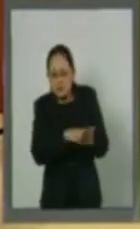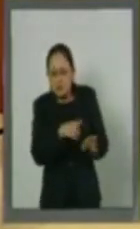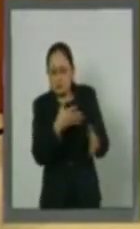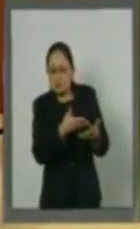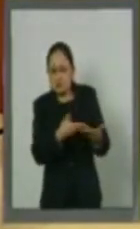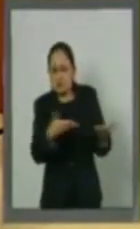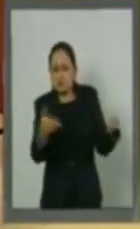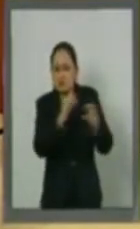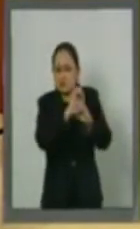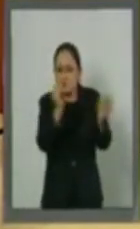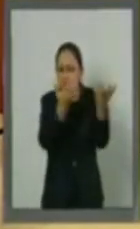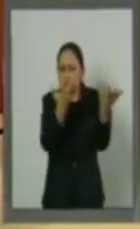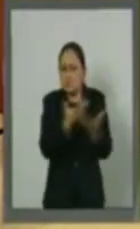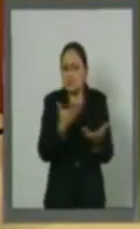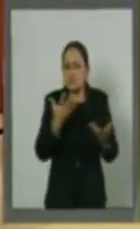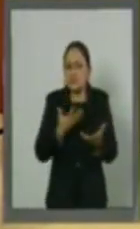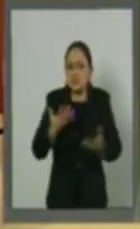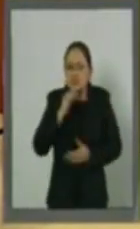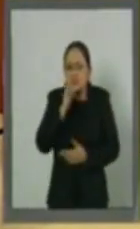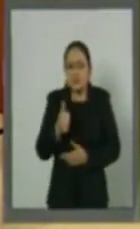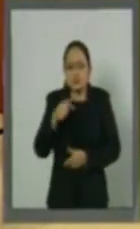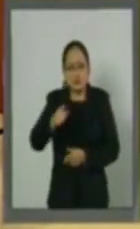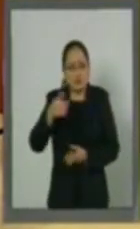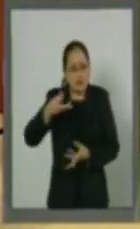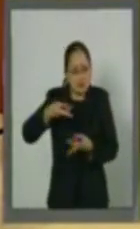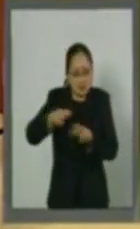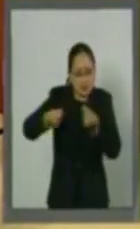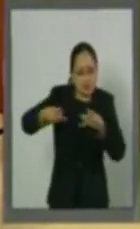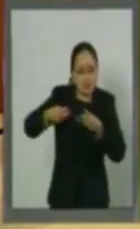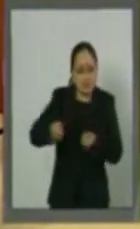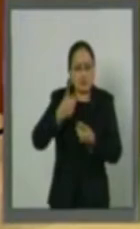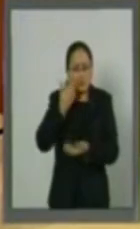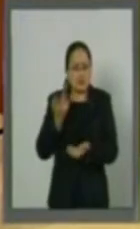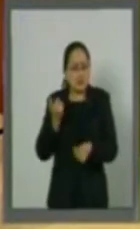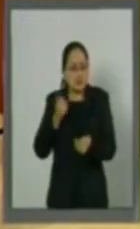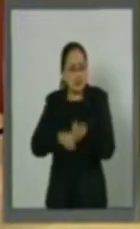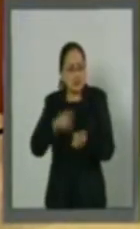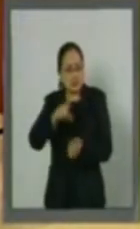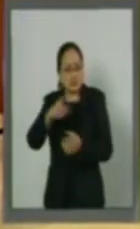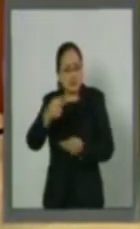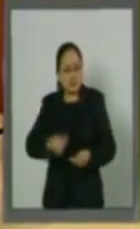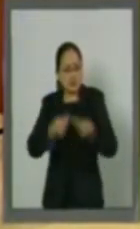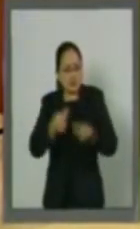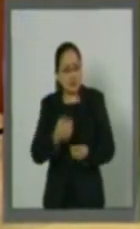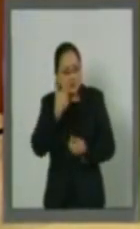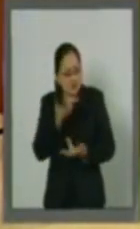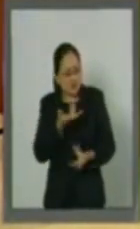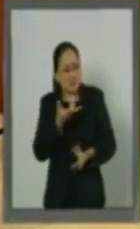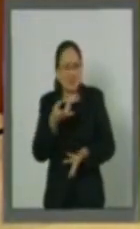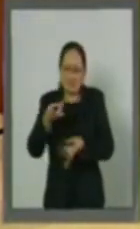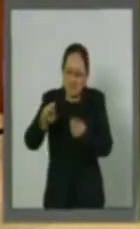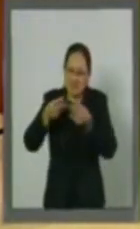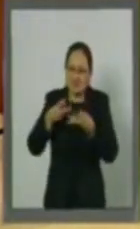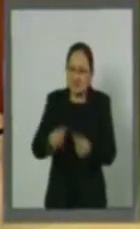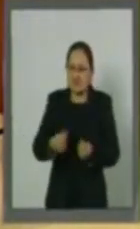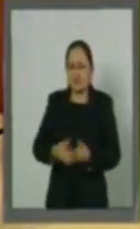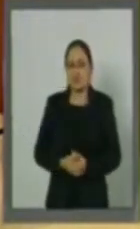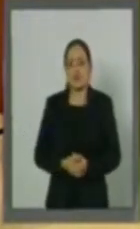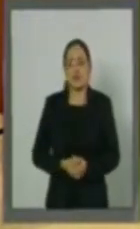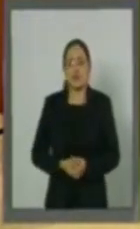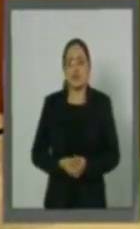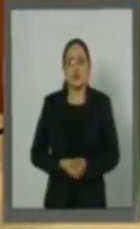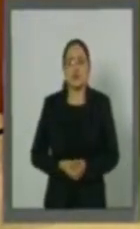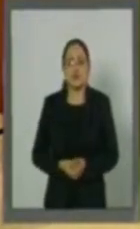una cantidad de gastos para todos los que quieran estar inmersos en estos procesos. También